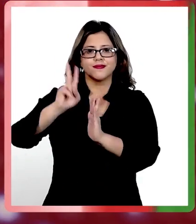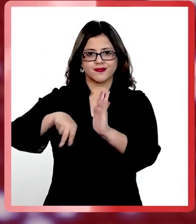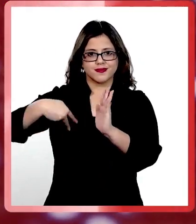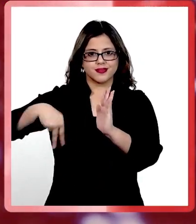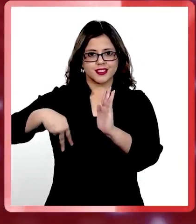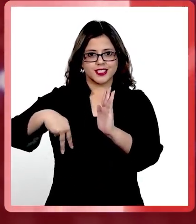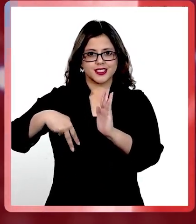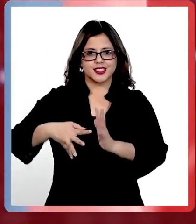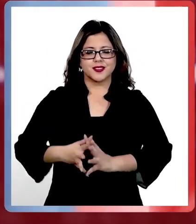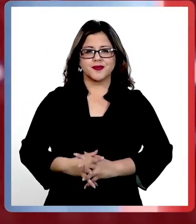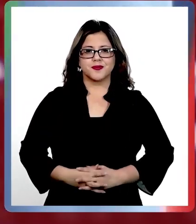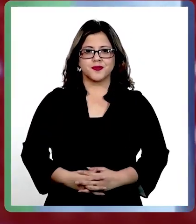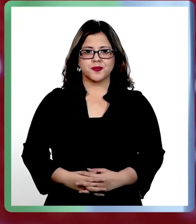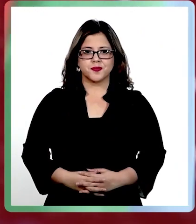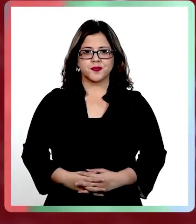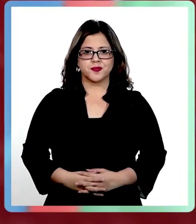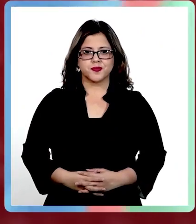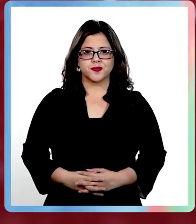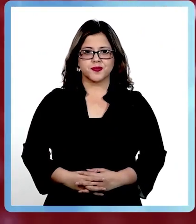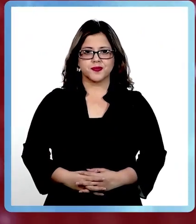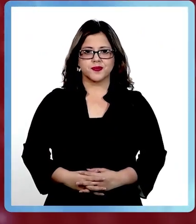Portavoz Noticias.